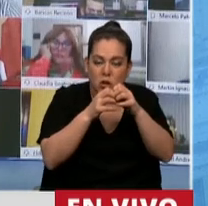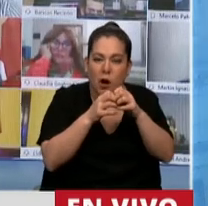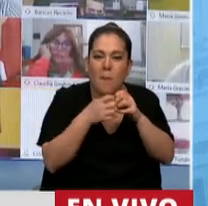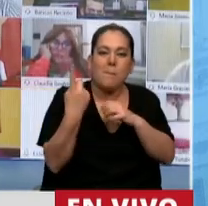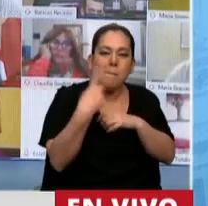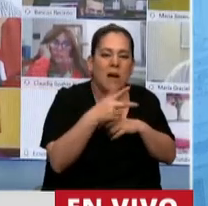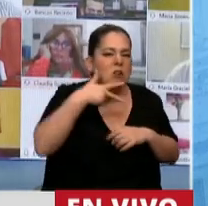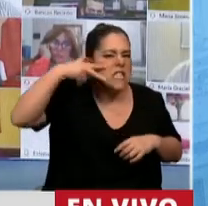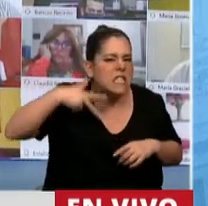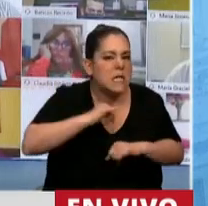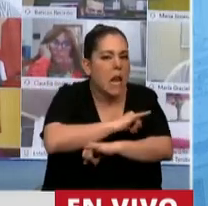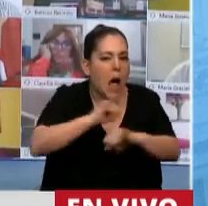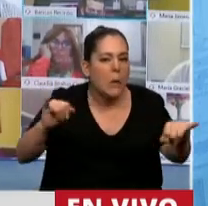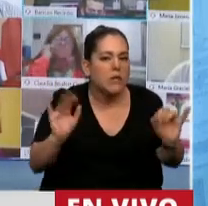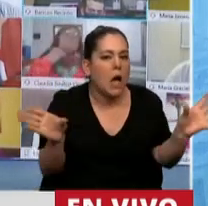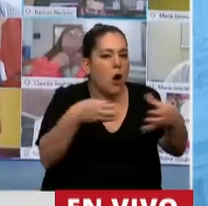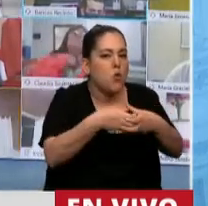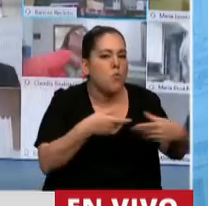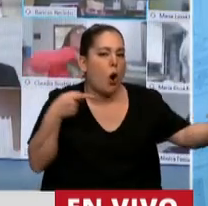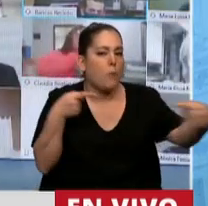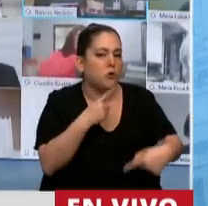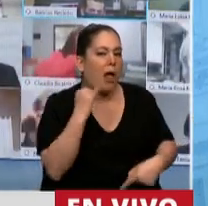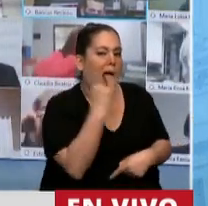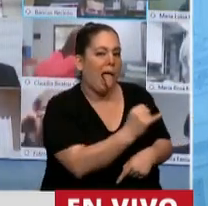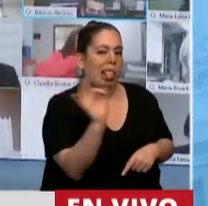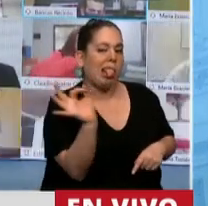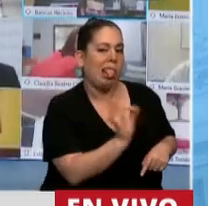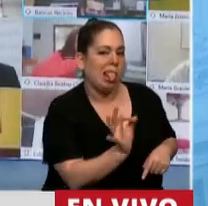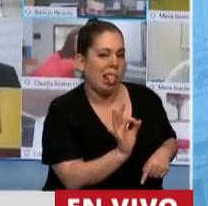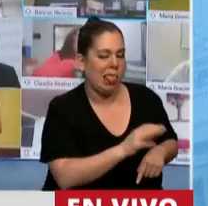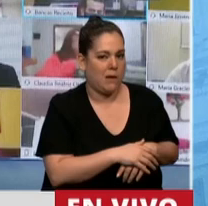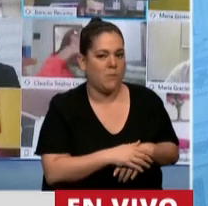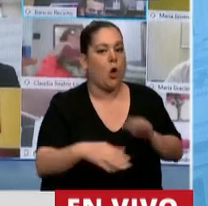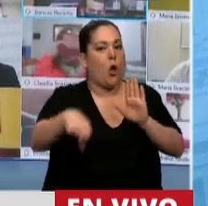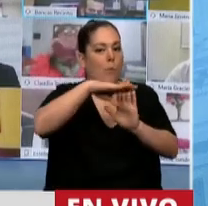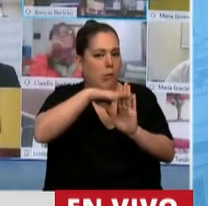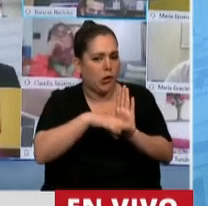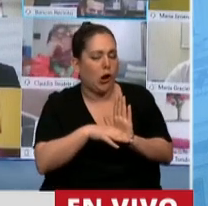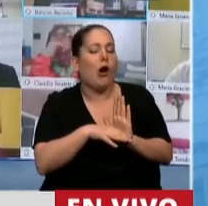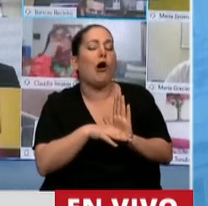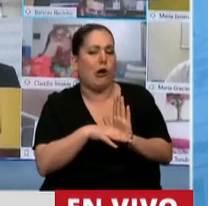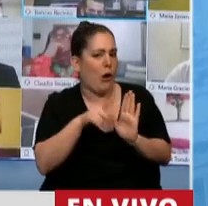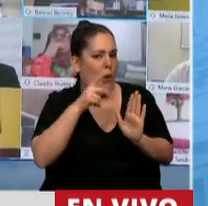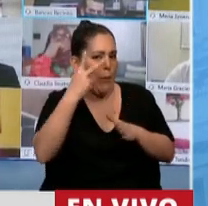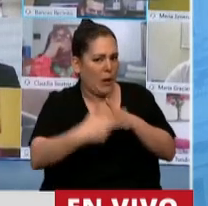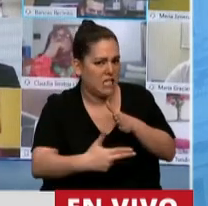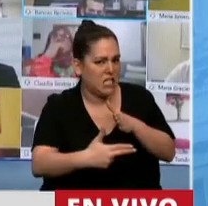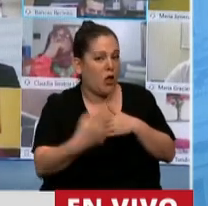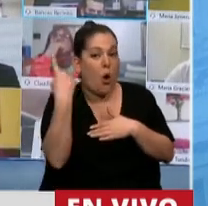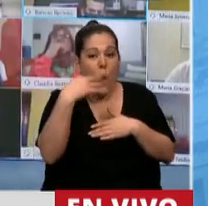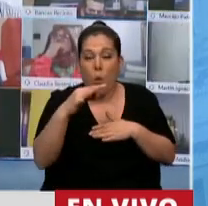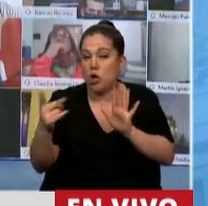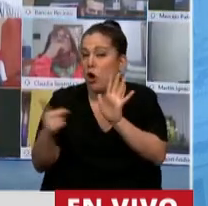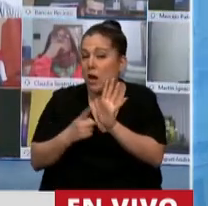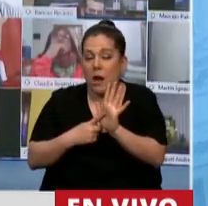comunicado al principal bloque de la oposición. El protocolo está vencido y el único reglamento que está vigente